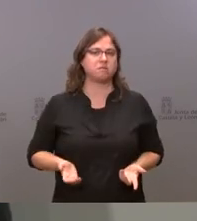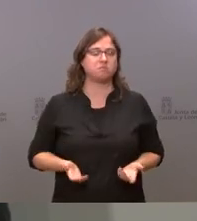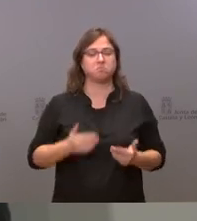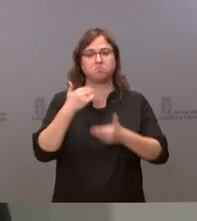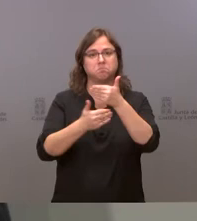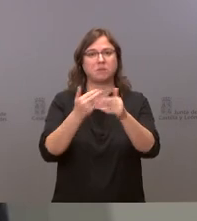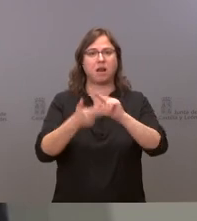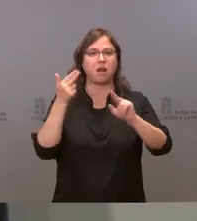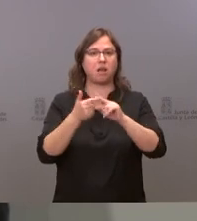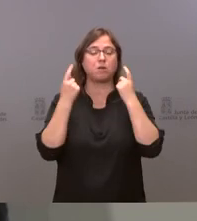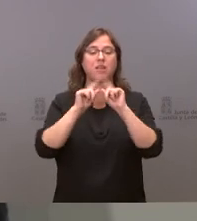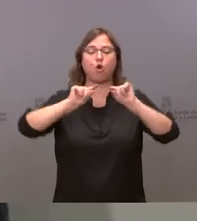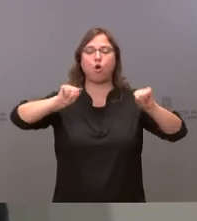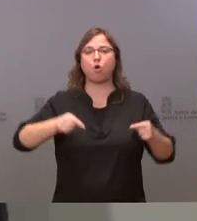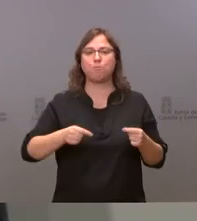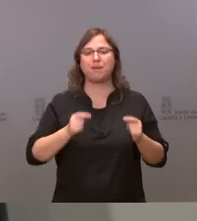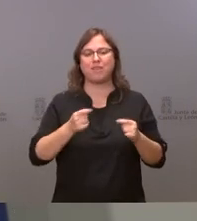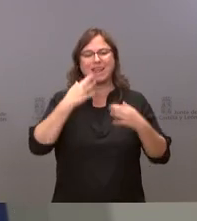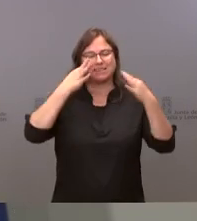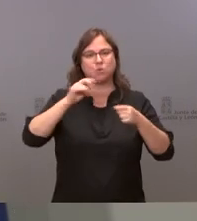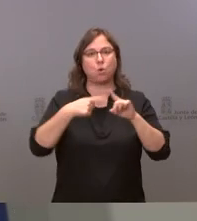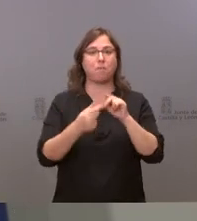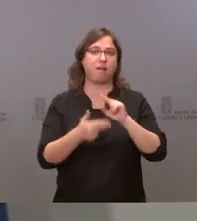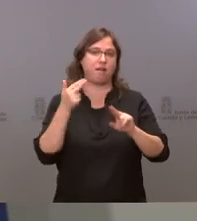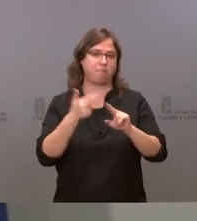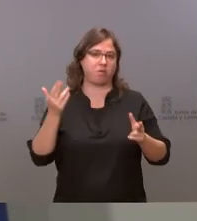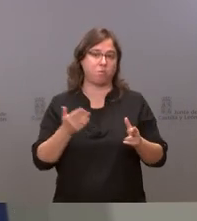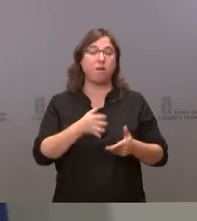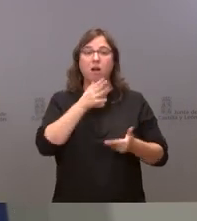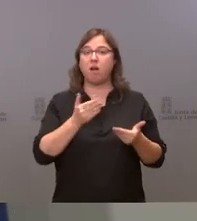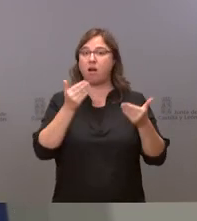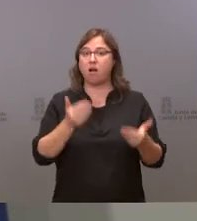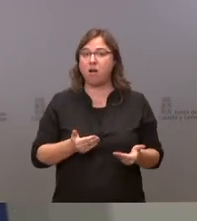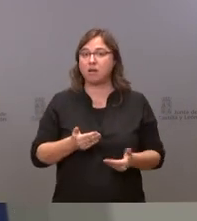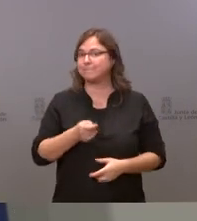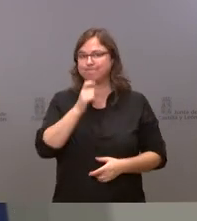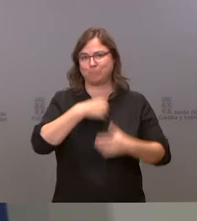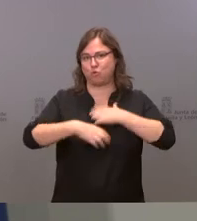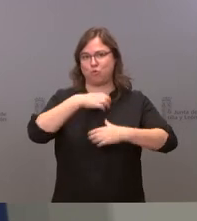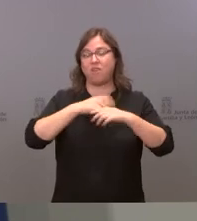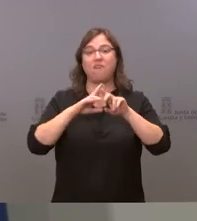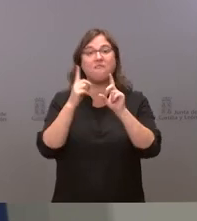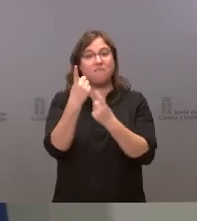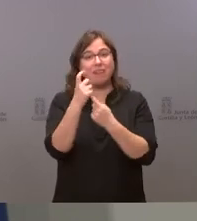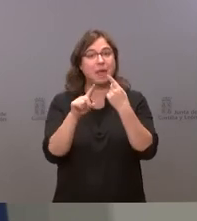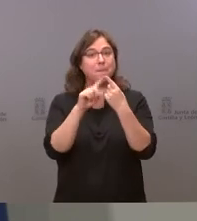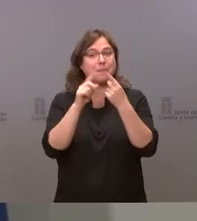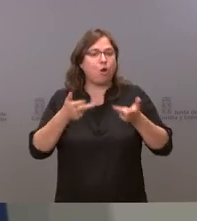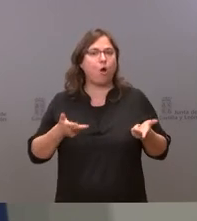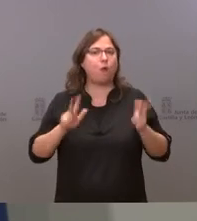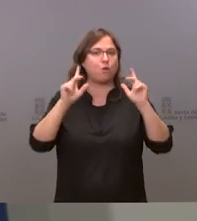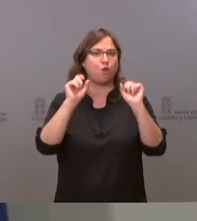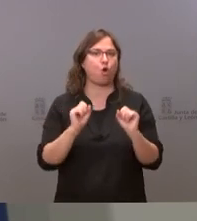poder hacer el convenio de manera lo más segura y lo más rápida posible pero en este momento ni siquiera sería posible porque no tiene autorización definitiva